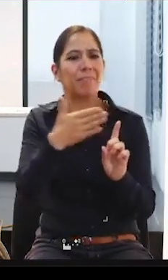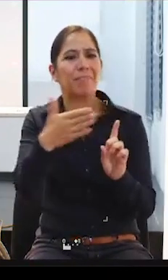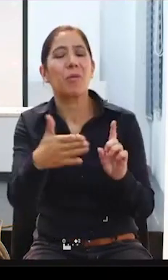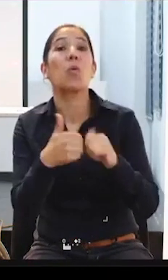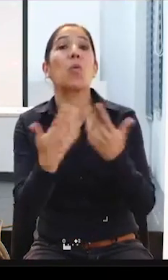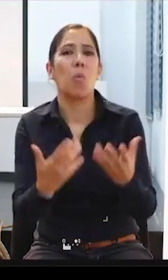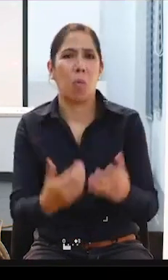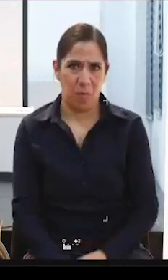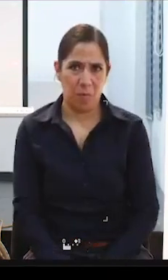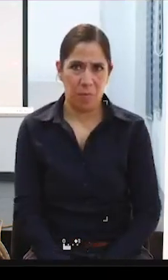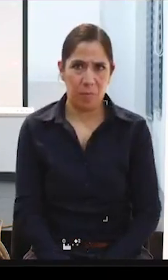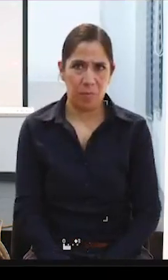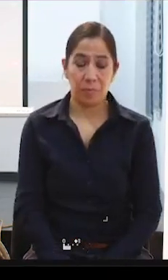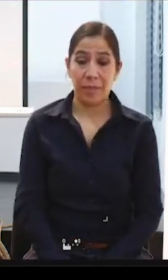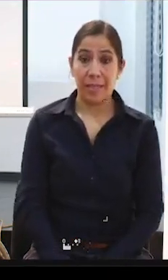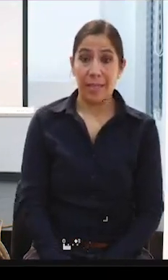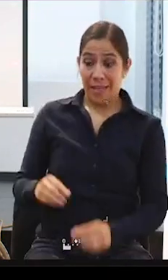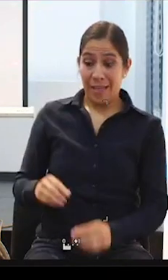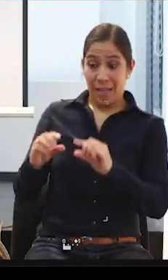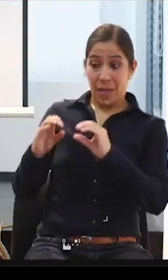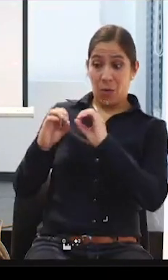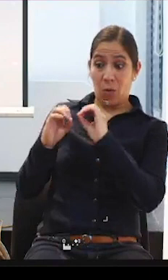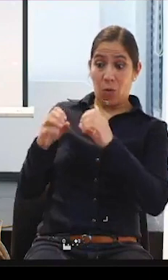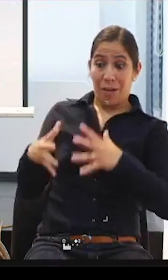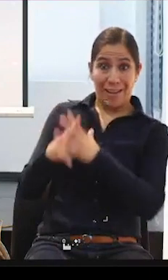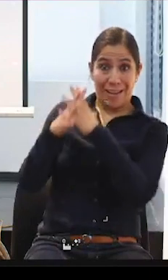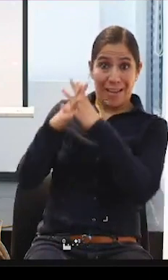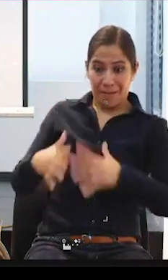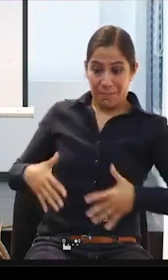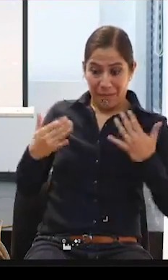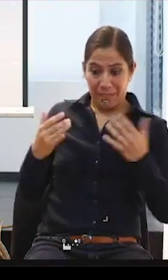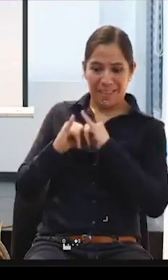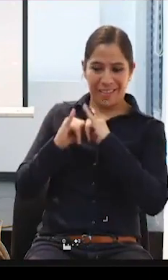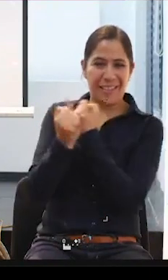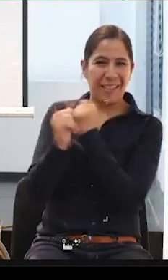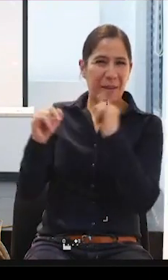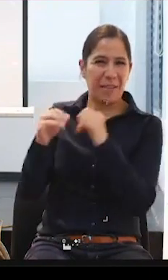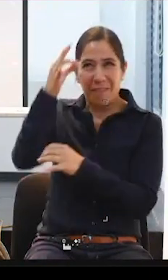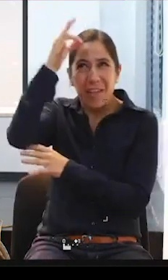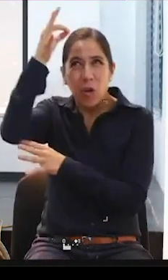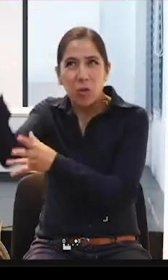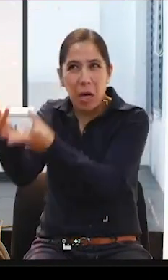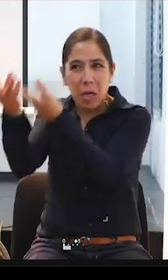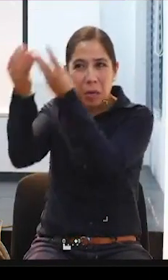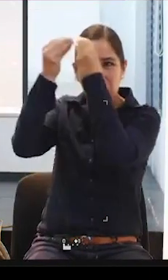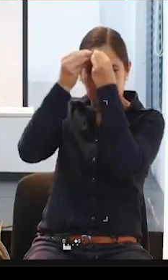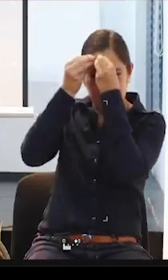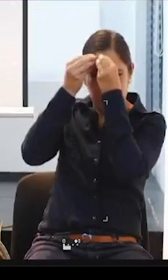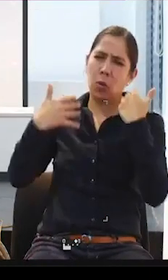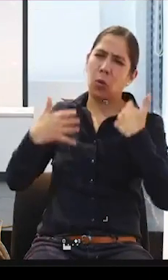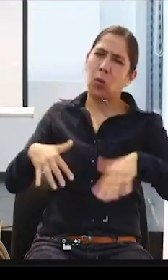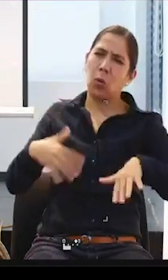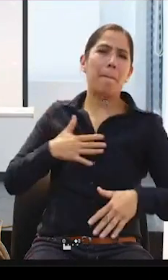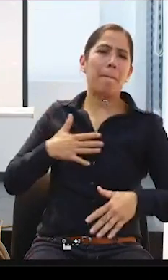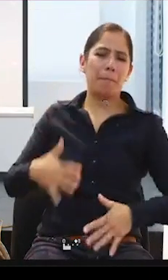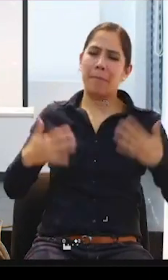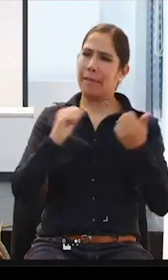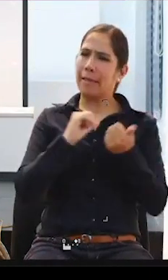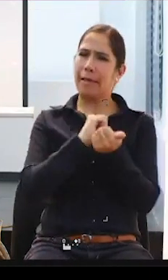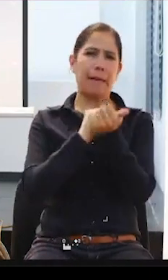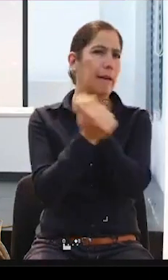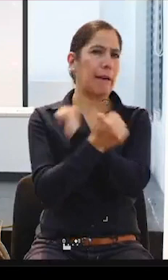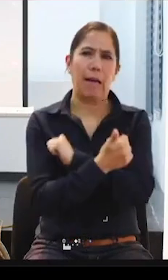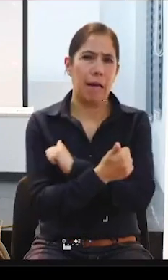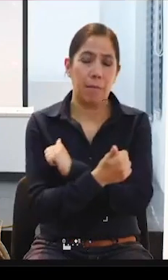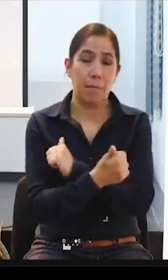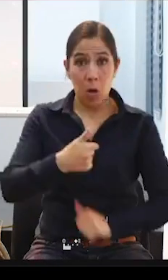Vida independiente ha cambiado mi vida, de verdad. Yo tengo, como les he dicho, veintitantos años de trabajo